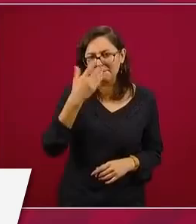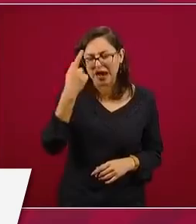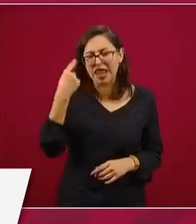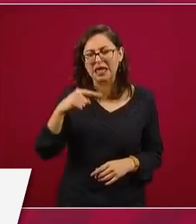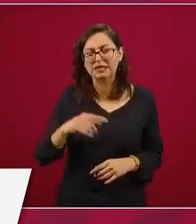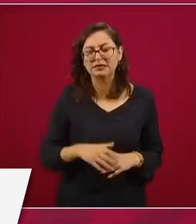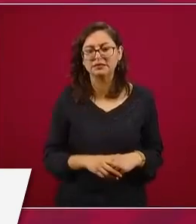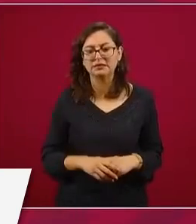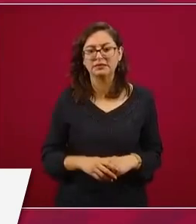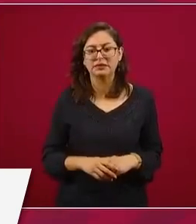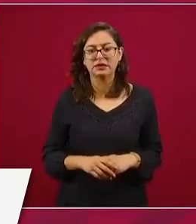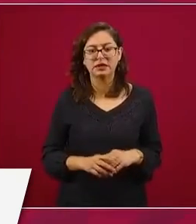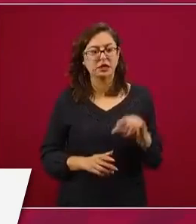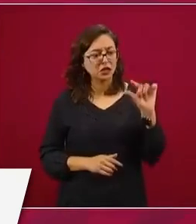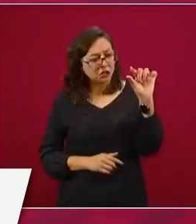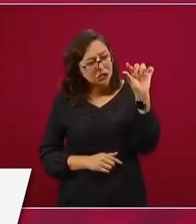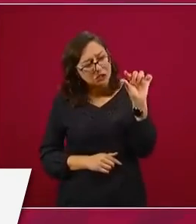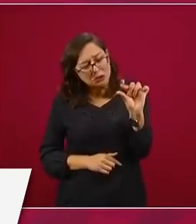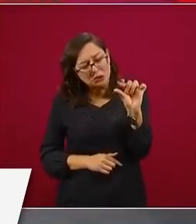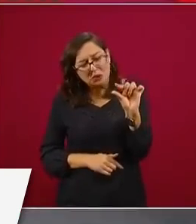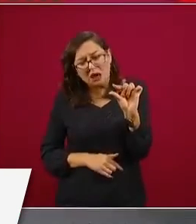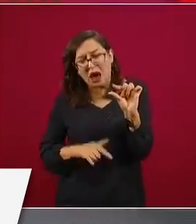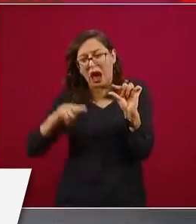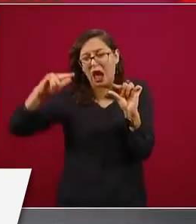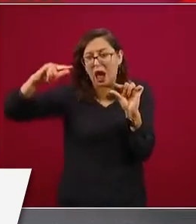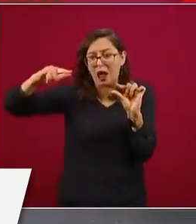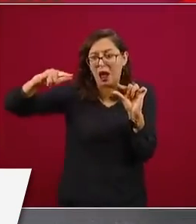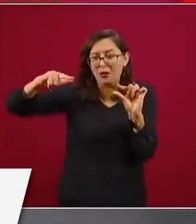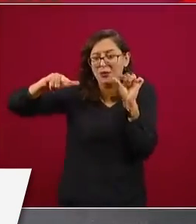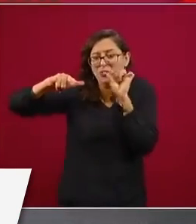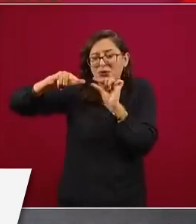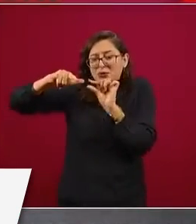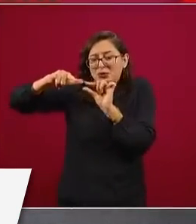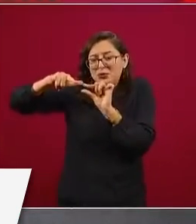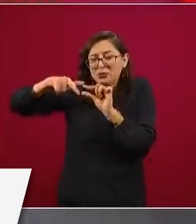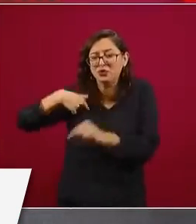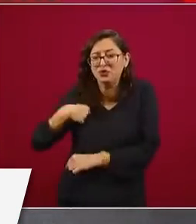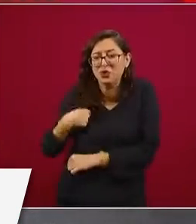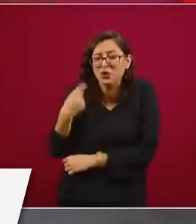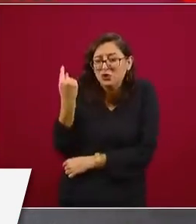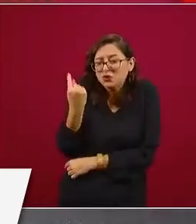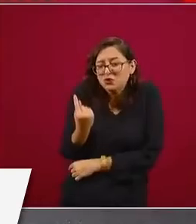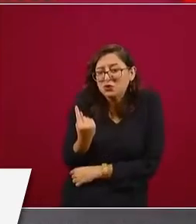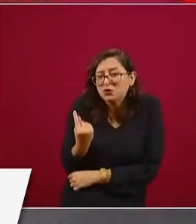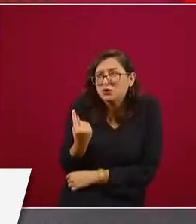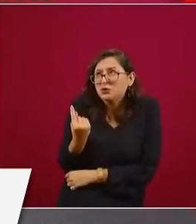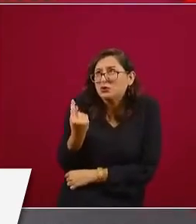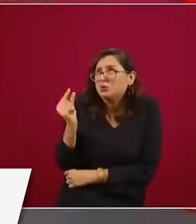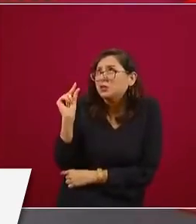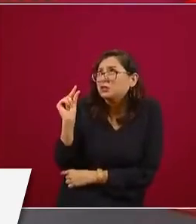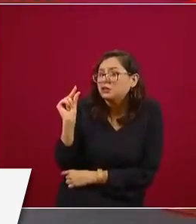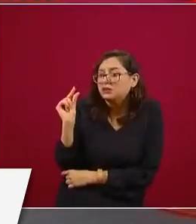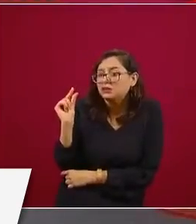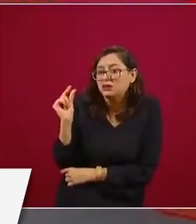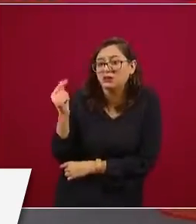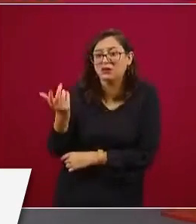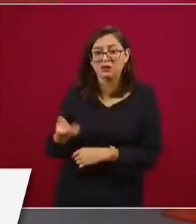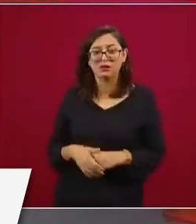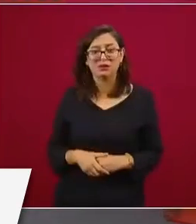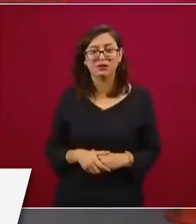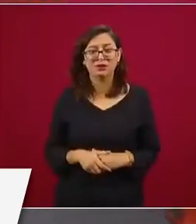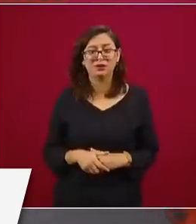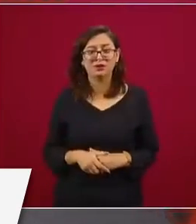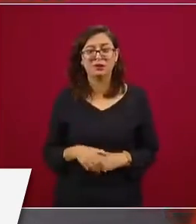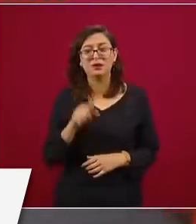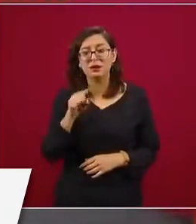Para que me viera yo así, pequeñito, porque eso es para